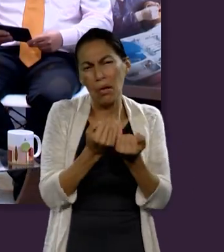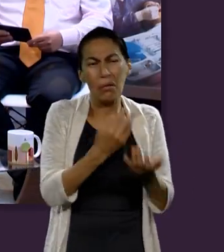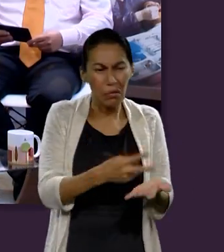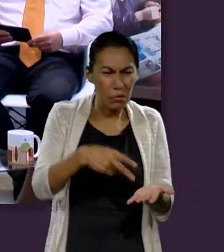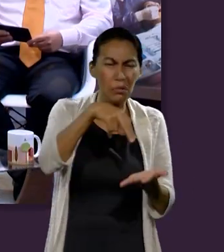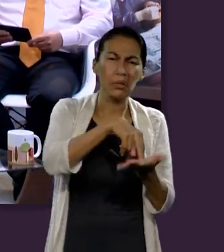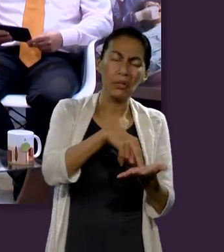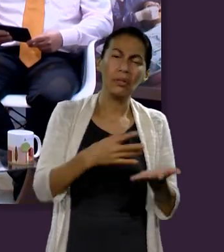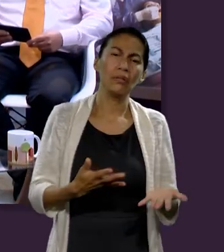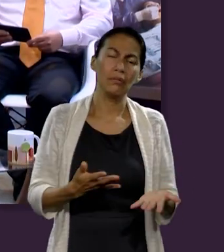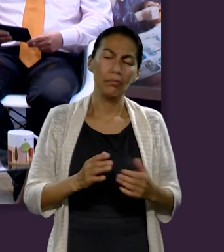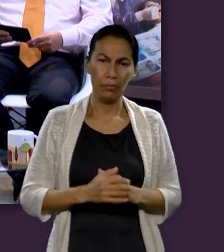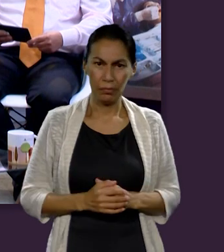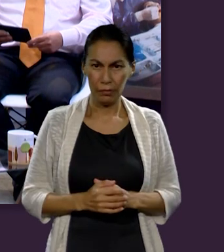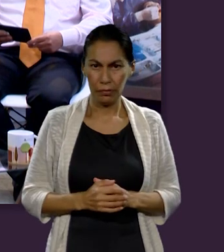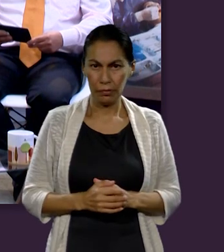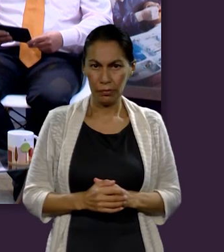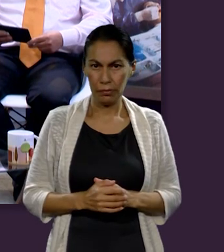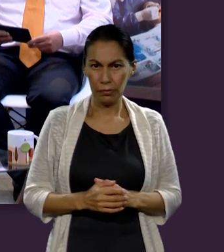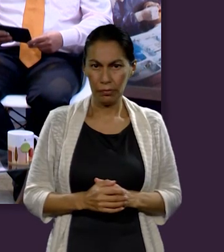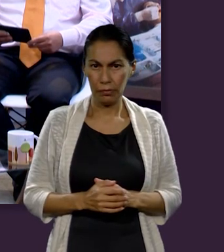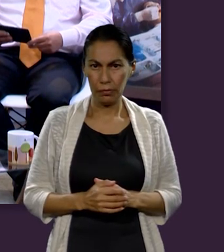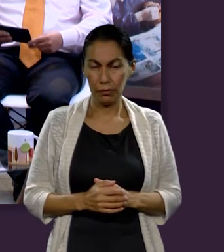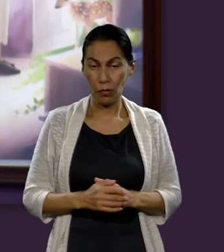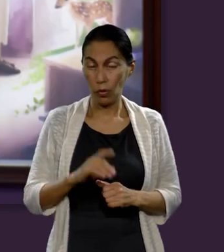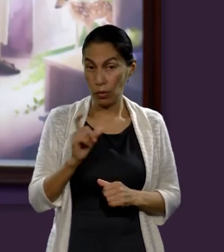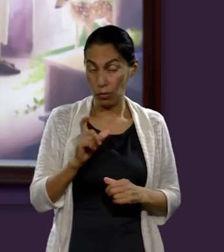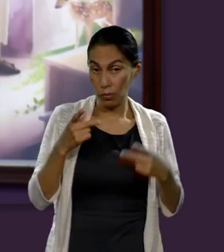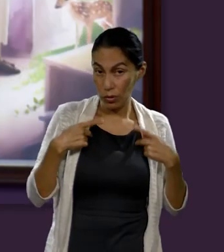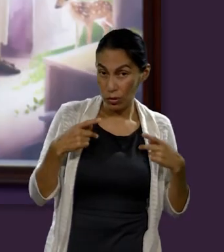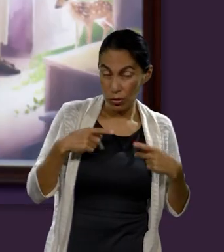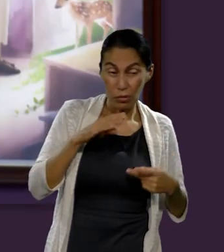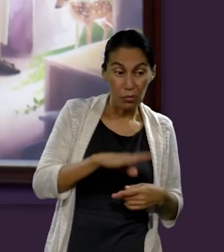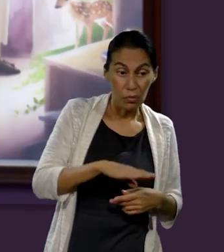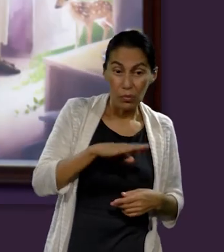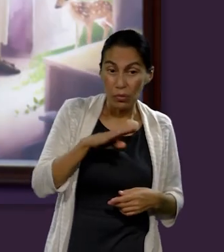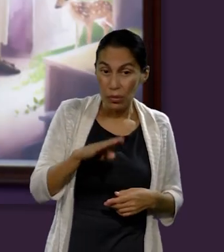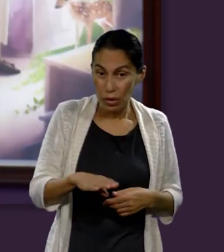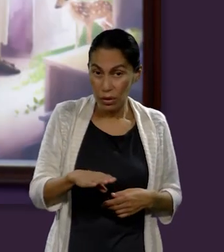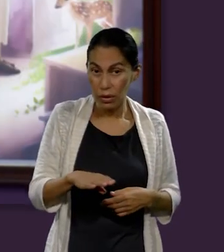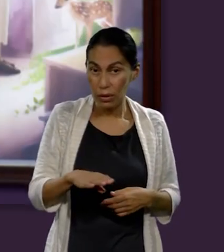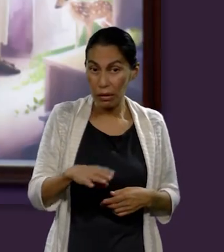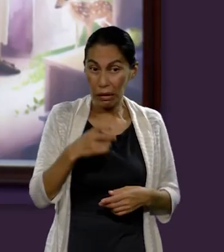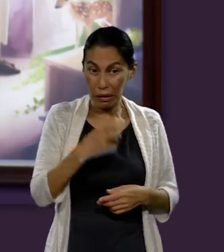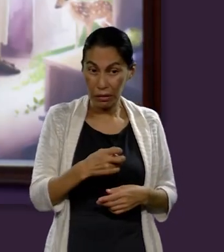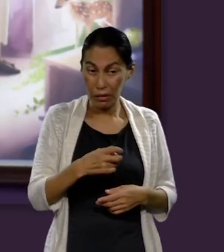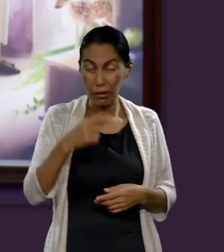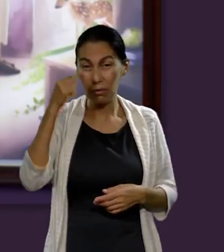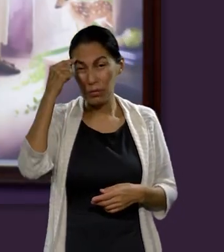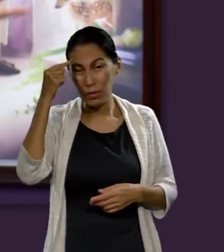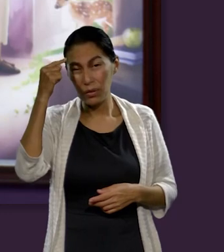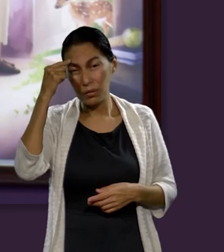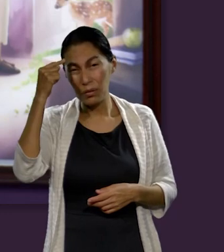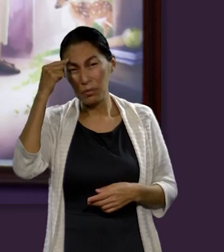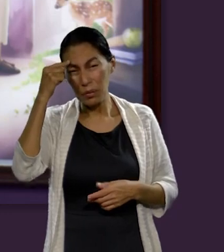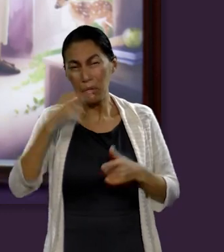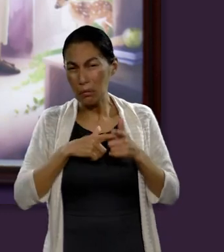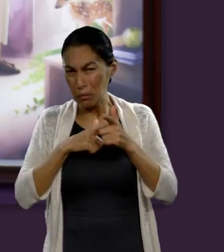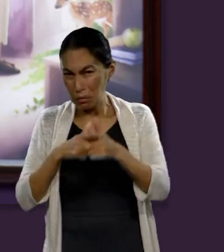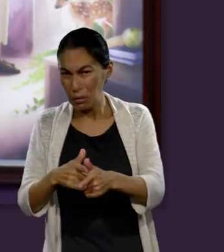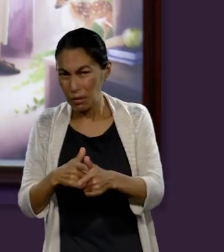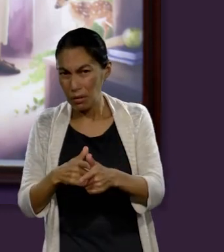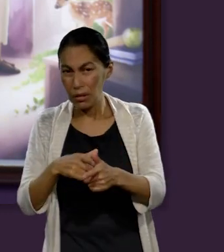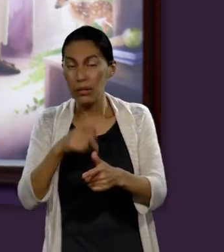condiciones las personas si en el momento de morir pudieran seguir con